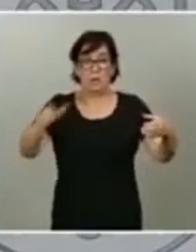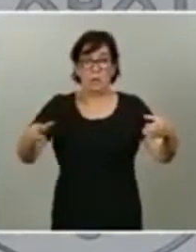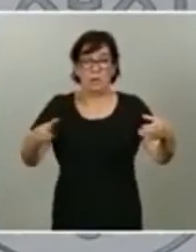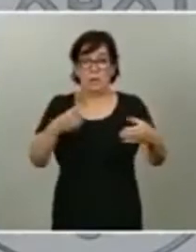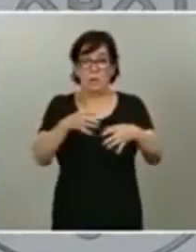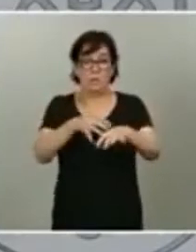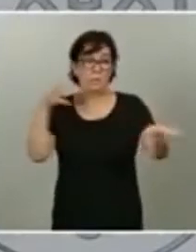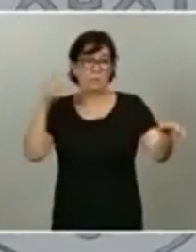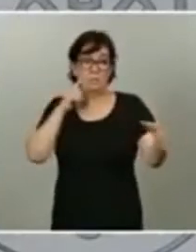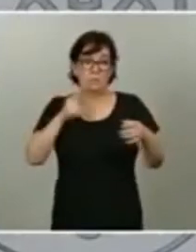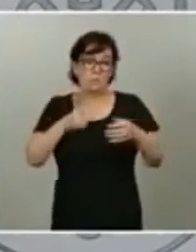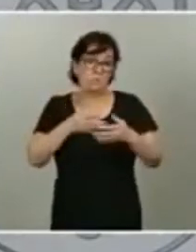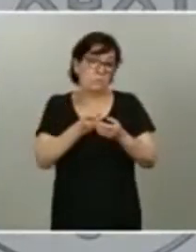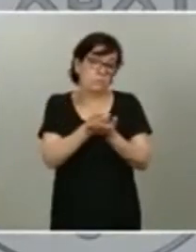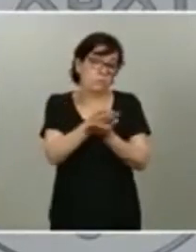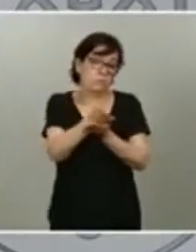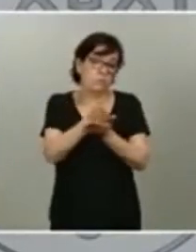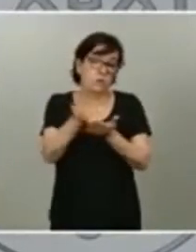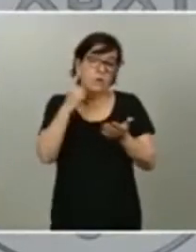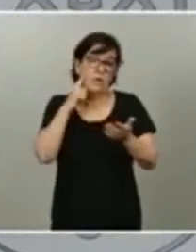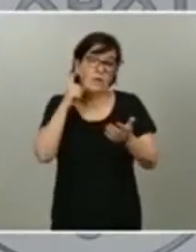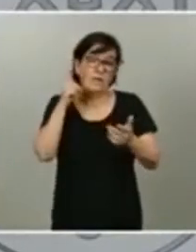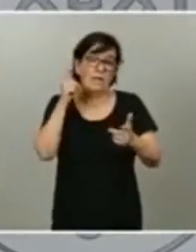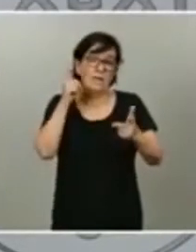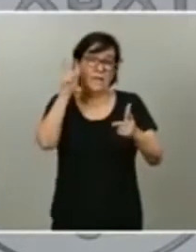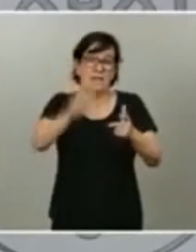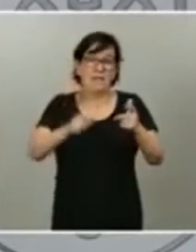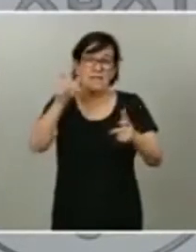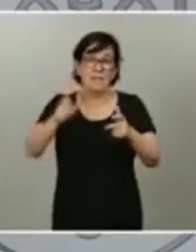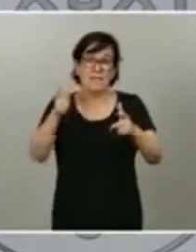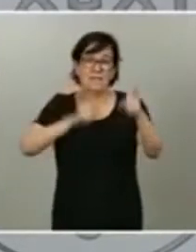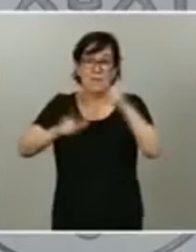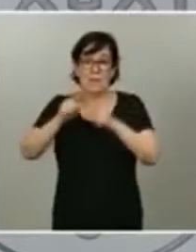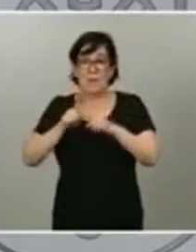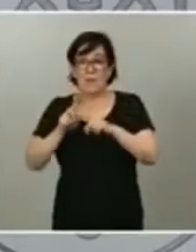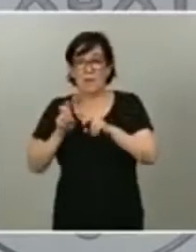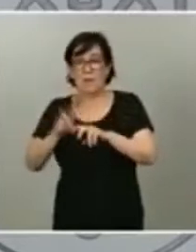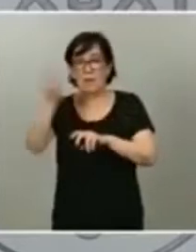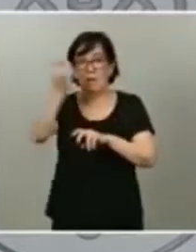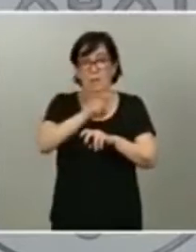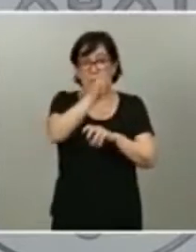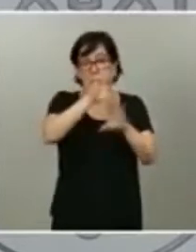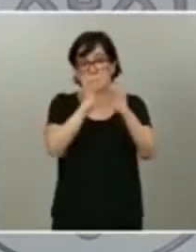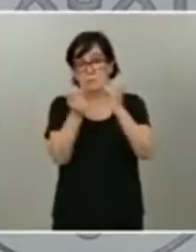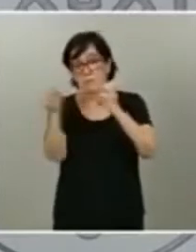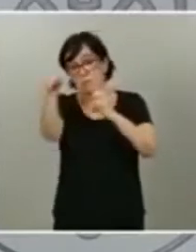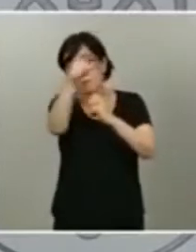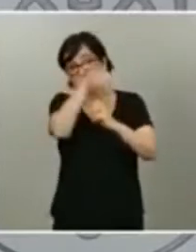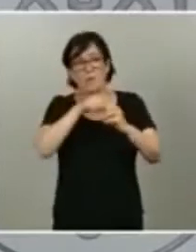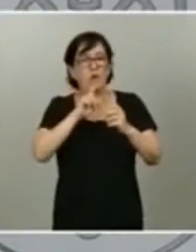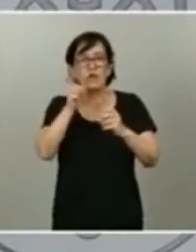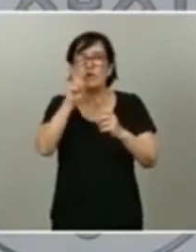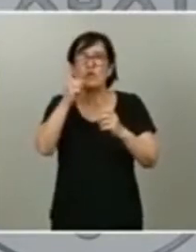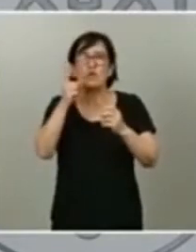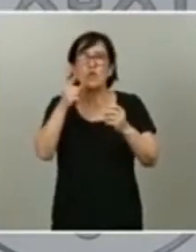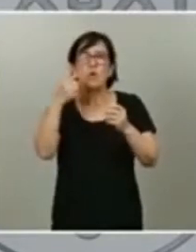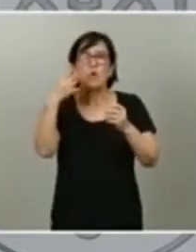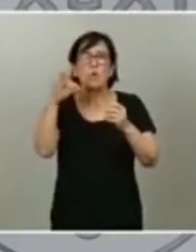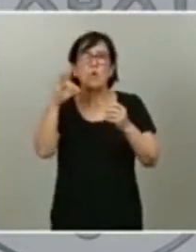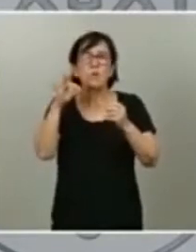pues a posibles viajeros que se trasladen a otra parte del mundo. Por eso no hay un criterio único nosotros estamos